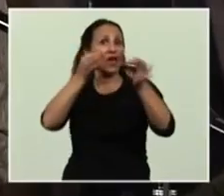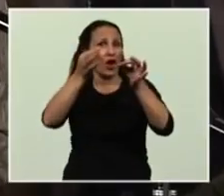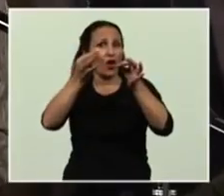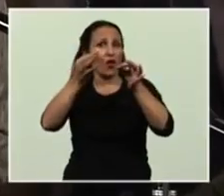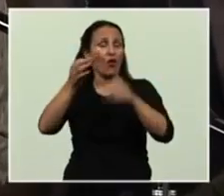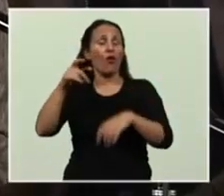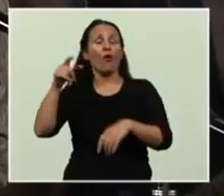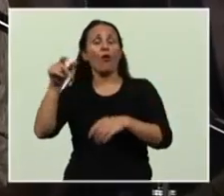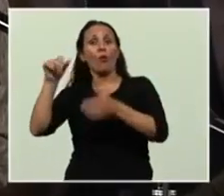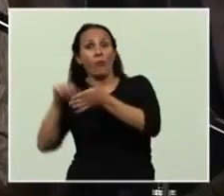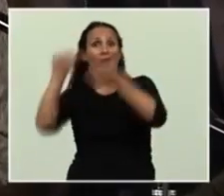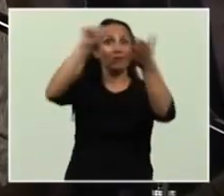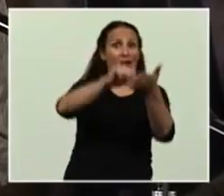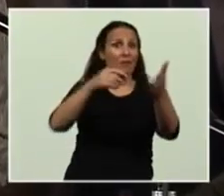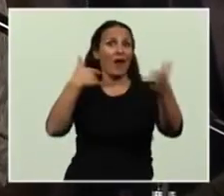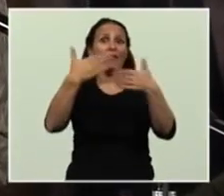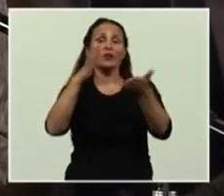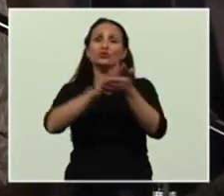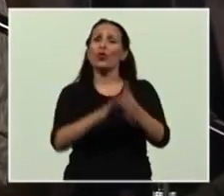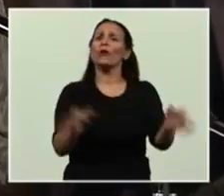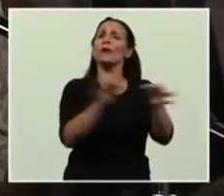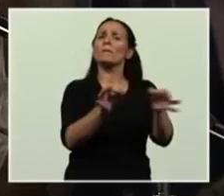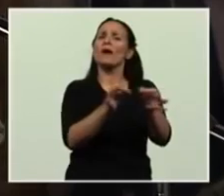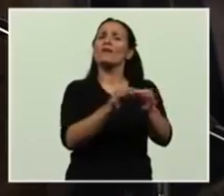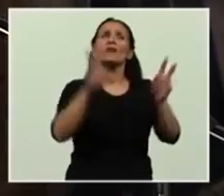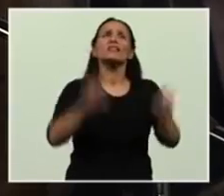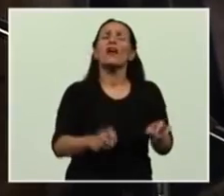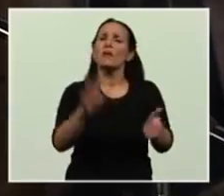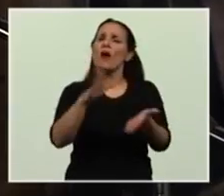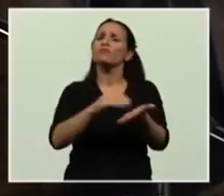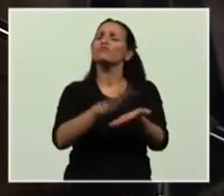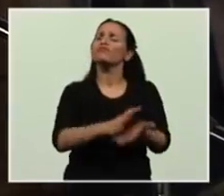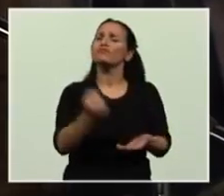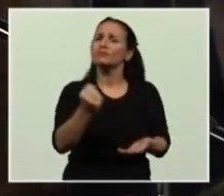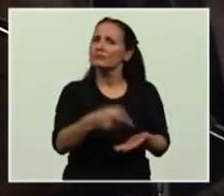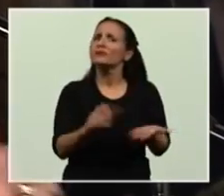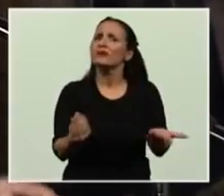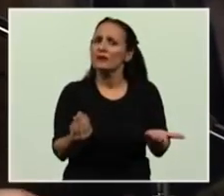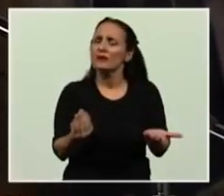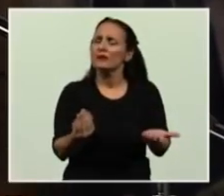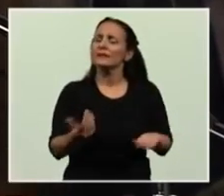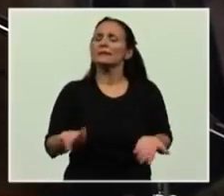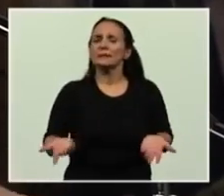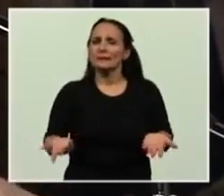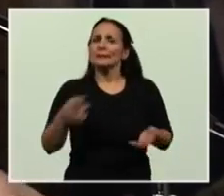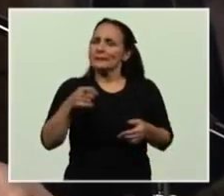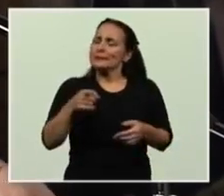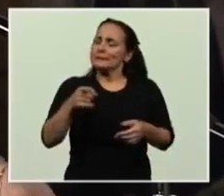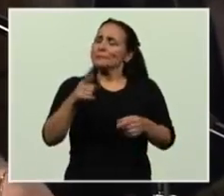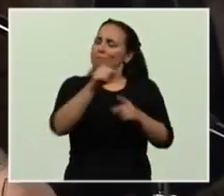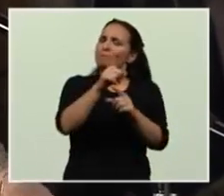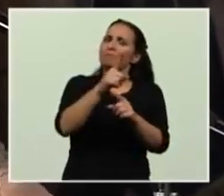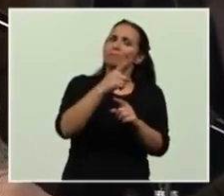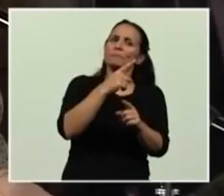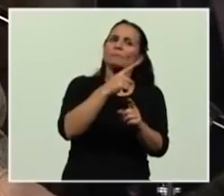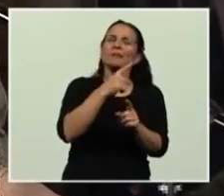sobre la cuestión de la soberanía de las Islas Malvinas. fue respondido